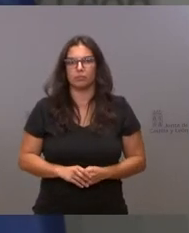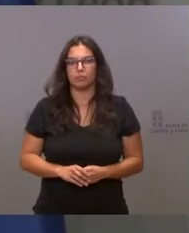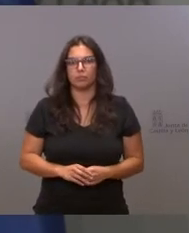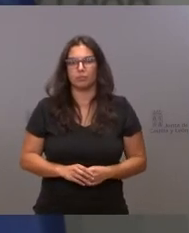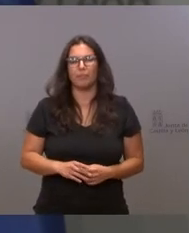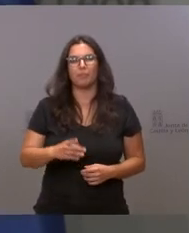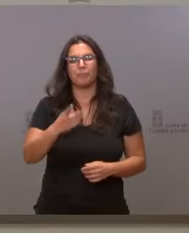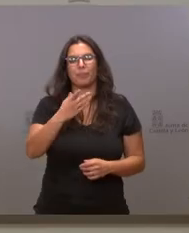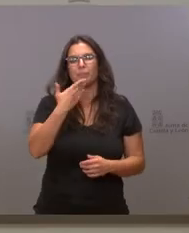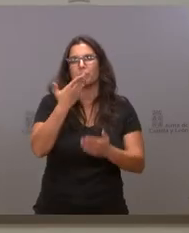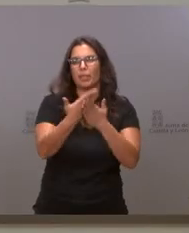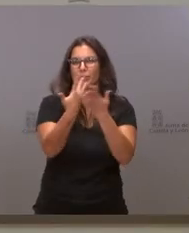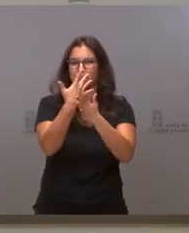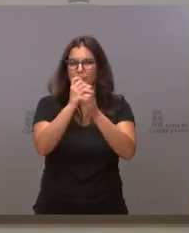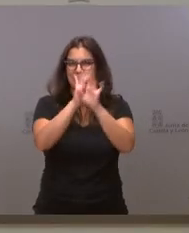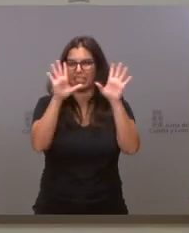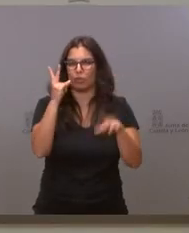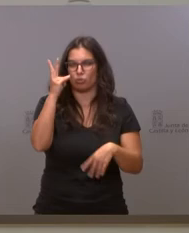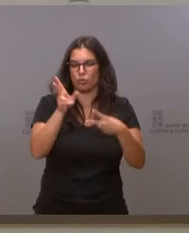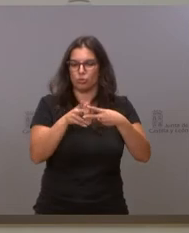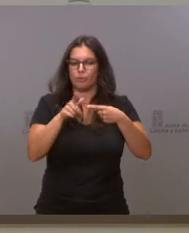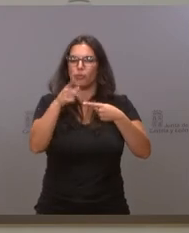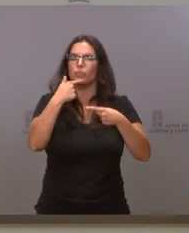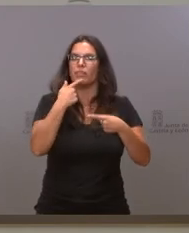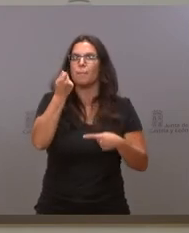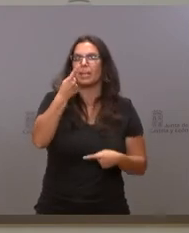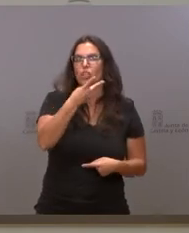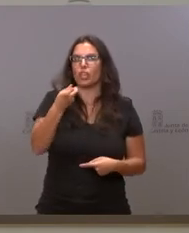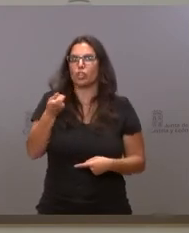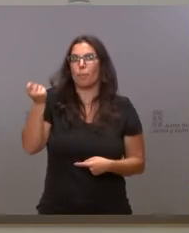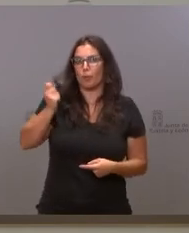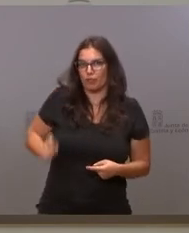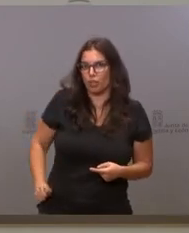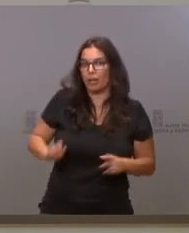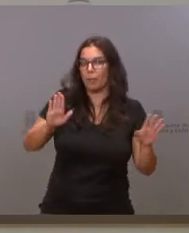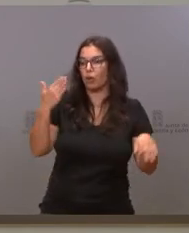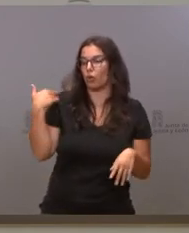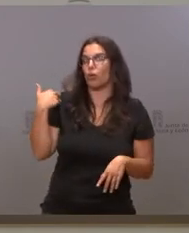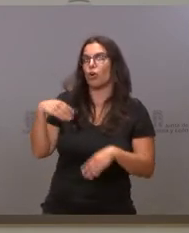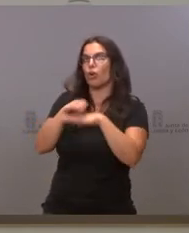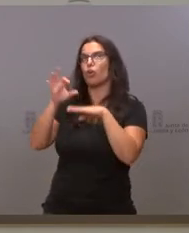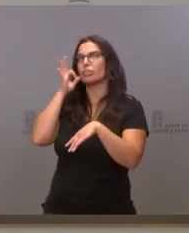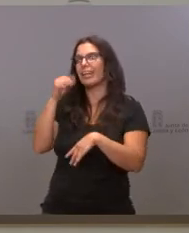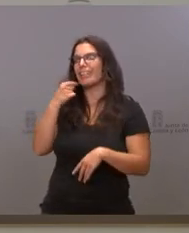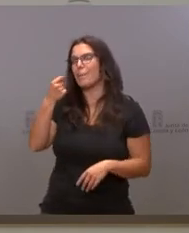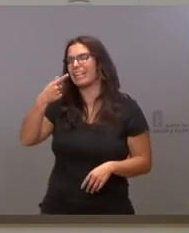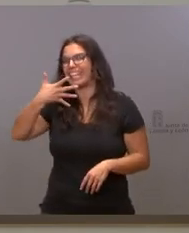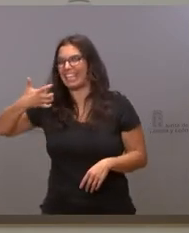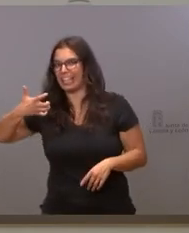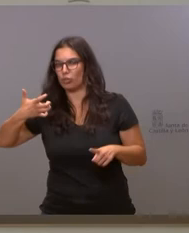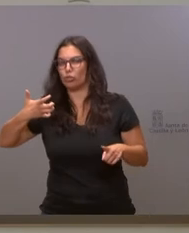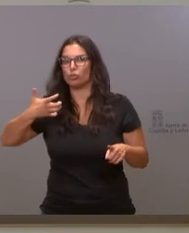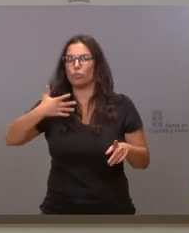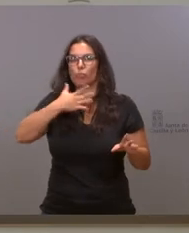Me voy aclarar varias cuestiones. He hablado de 1.200 trabajadores, pero el otro día hablaba la consejera de 1.500. No sé si nos puede aclarar